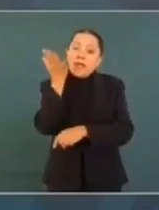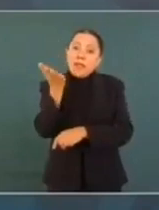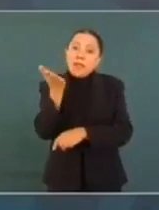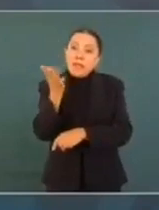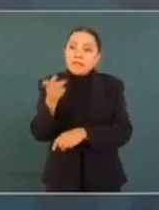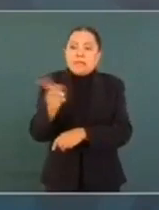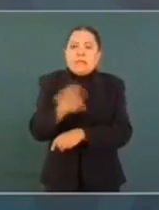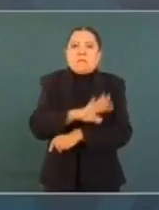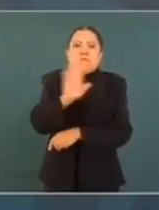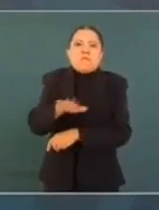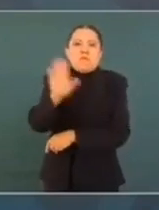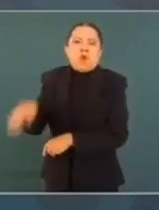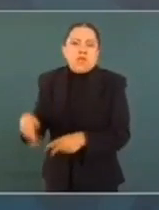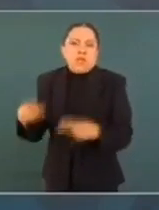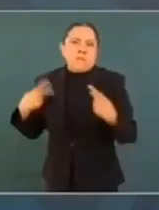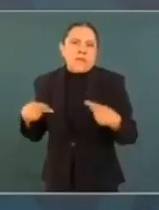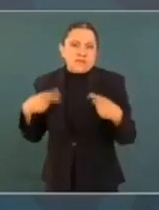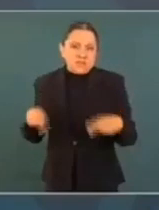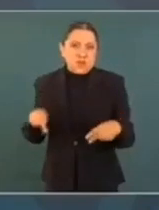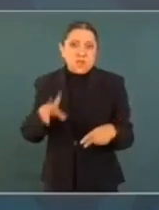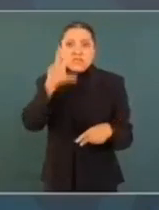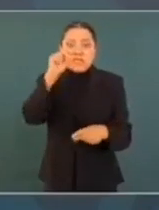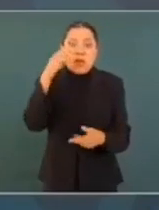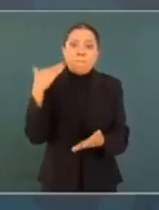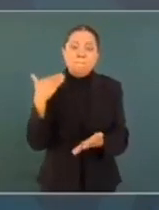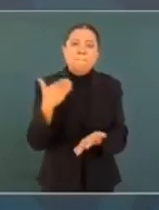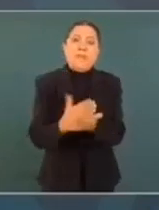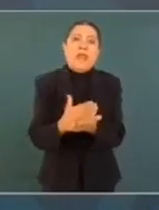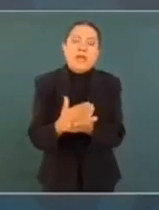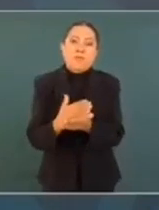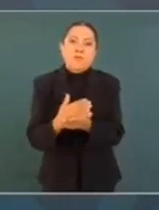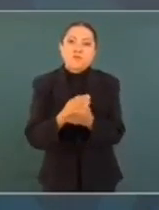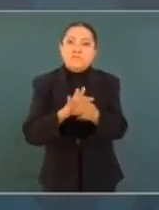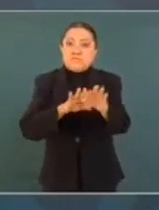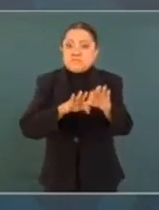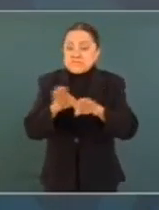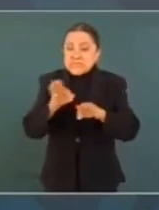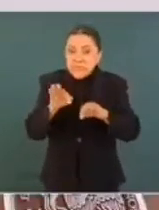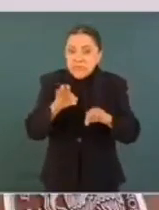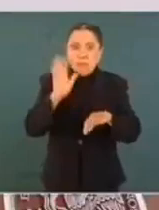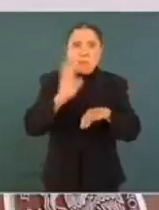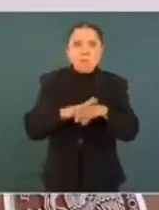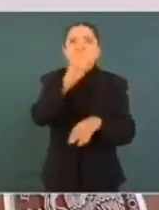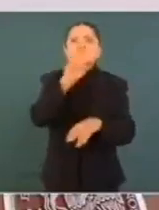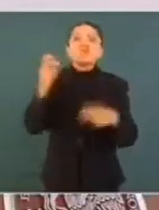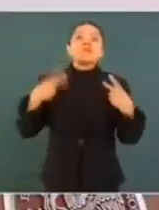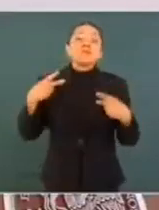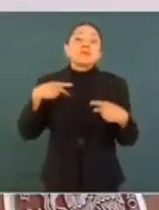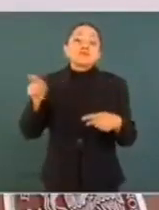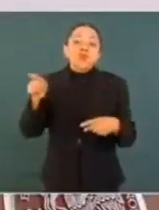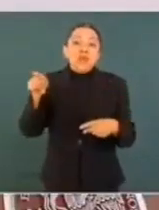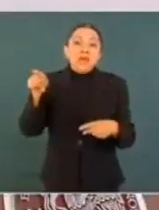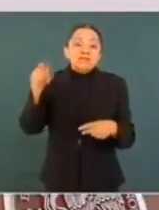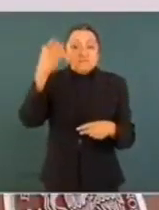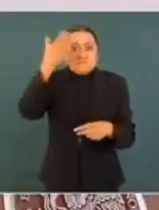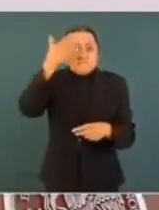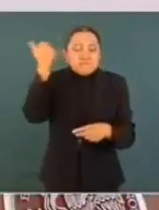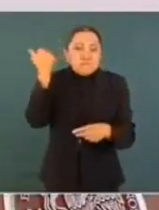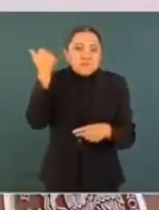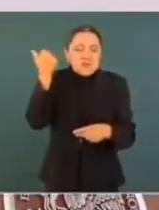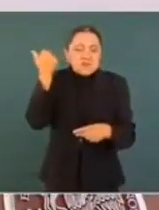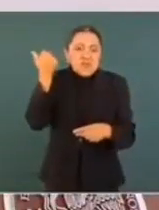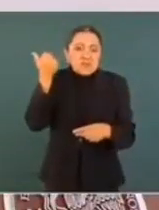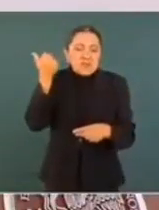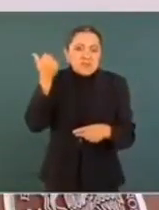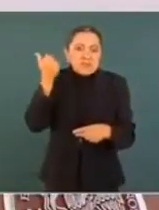la vida, si no suspendíamos el operativo, más de 200 personas inocentes en